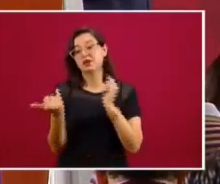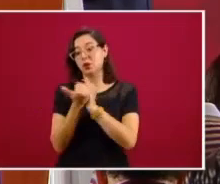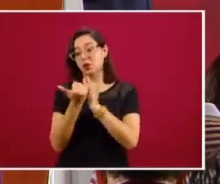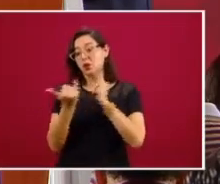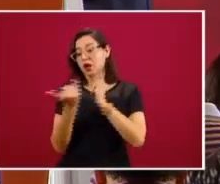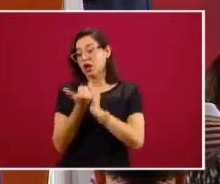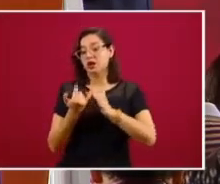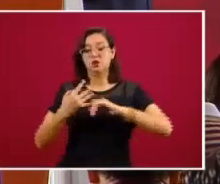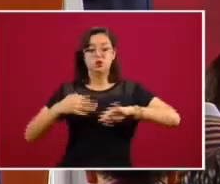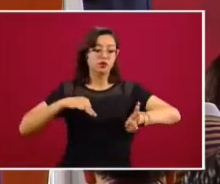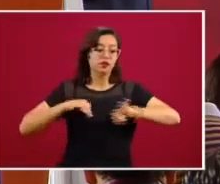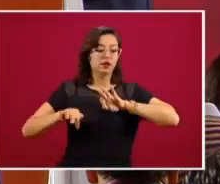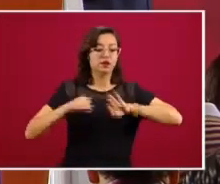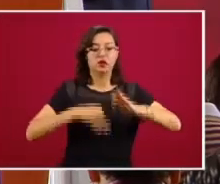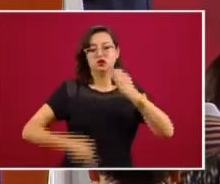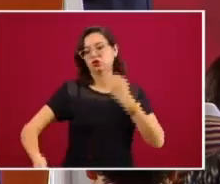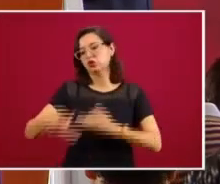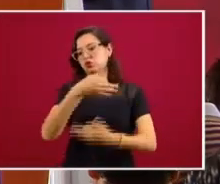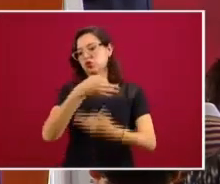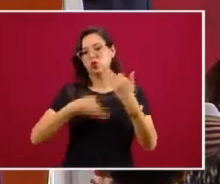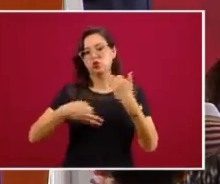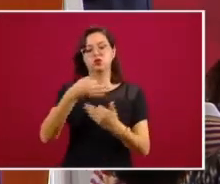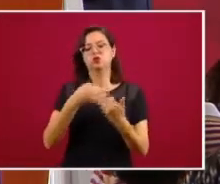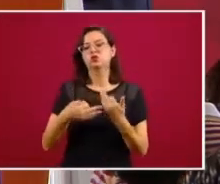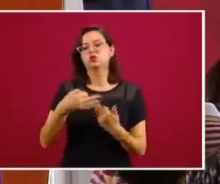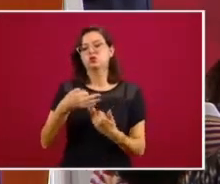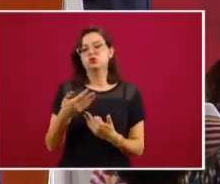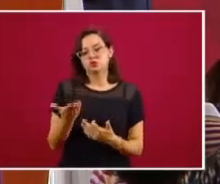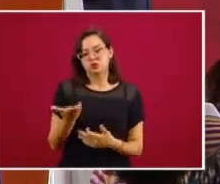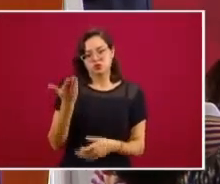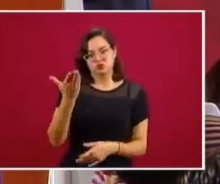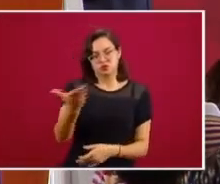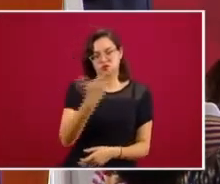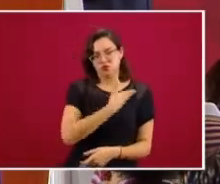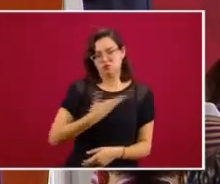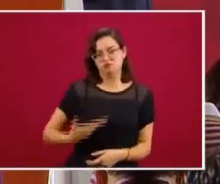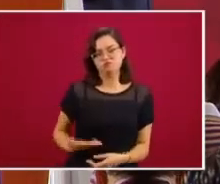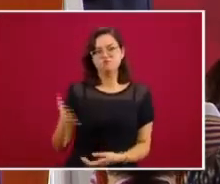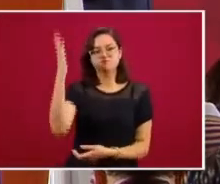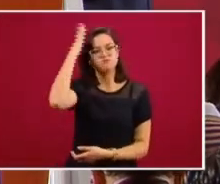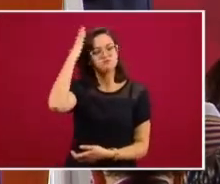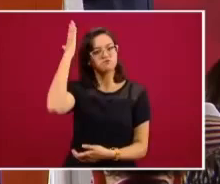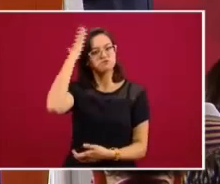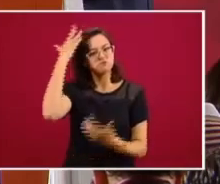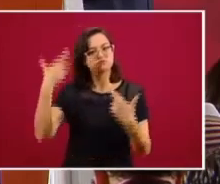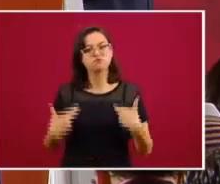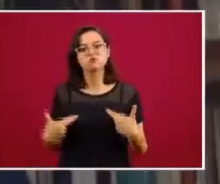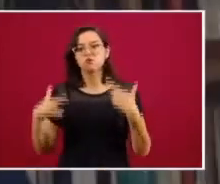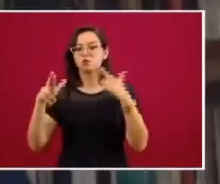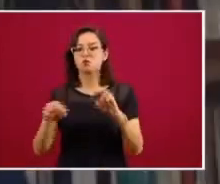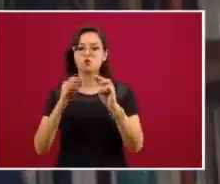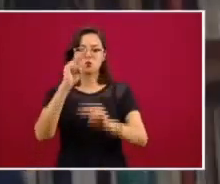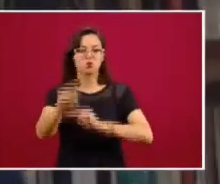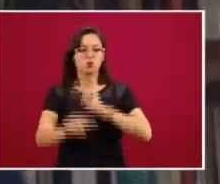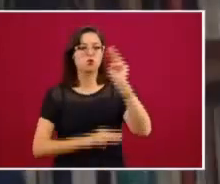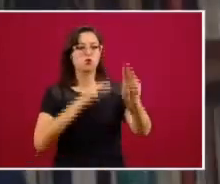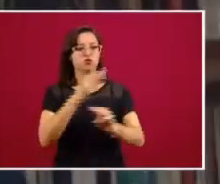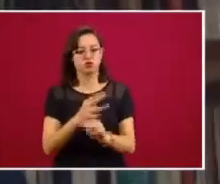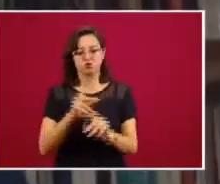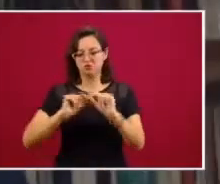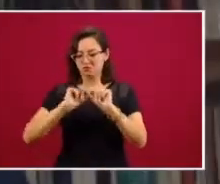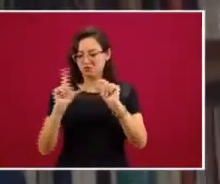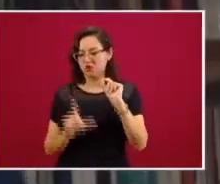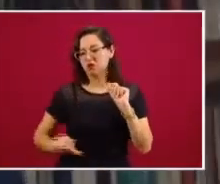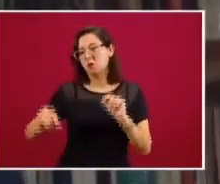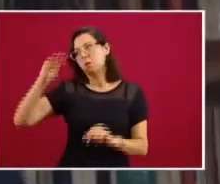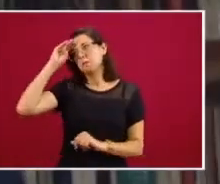trabajo de todas y de todos nosotros bajo su liderazgo, para poder decirle al mundo, esto es lo que pensamos,